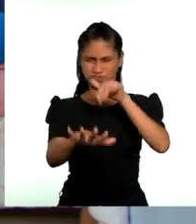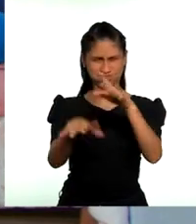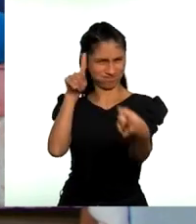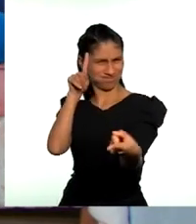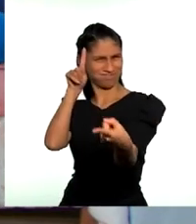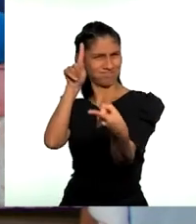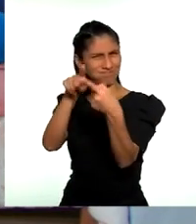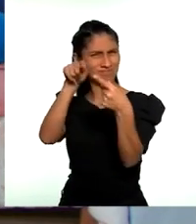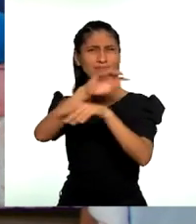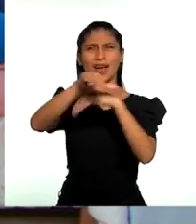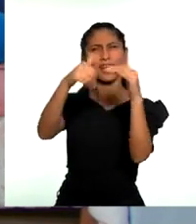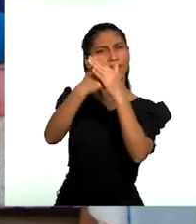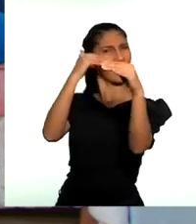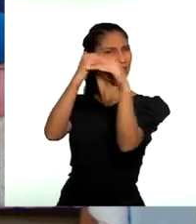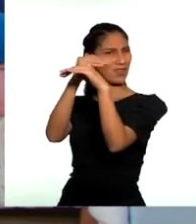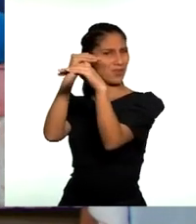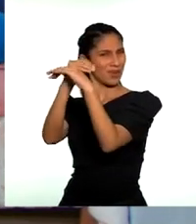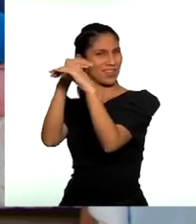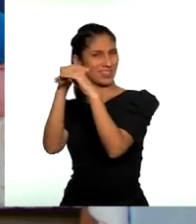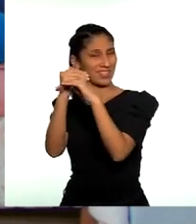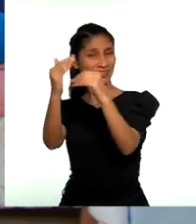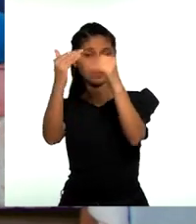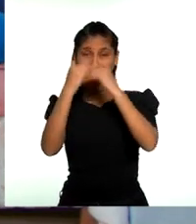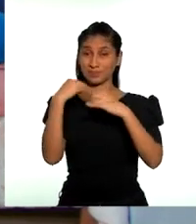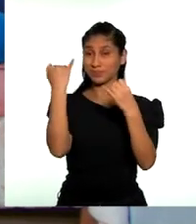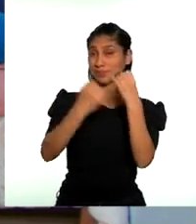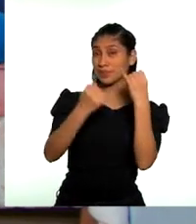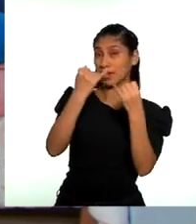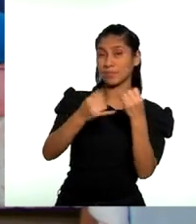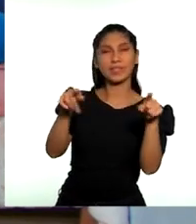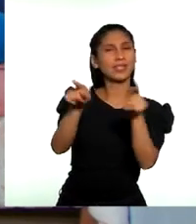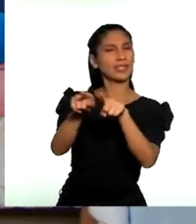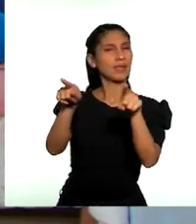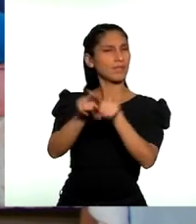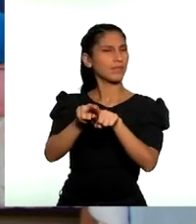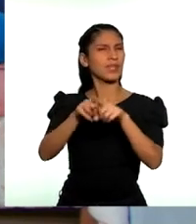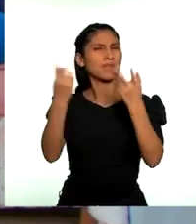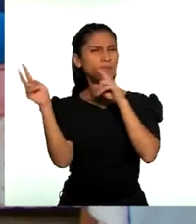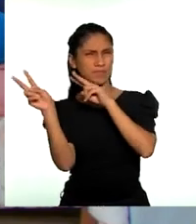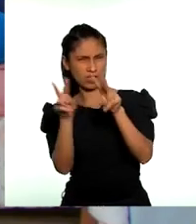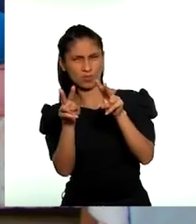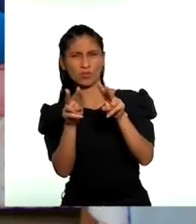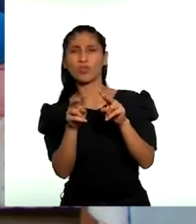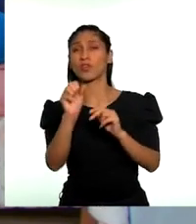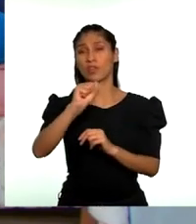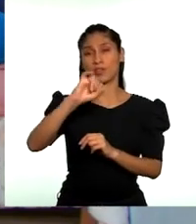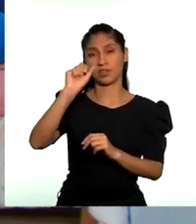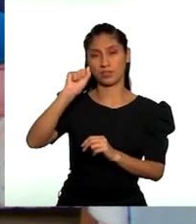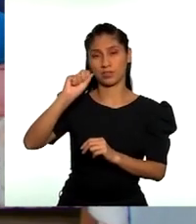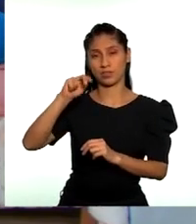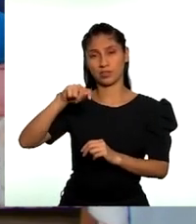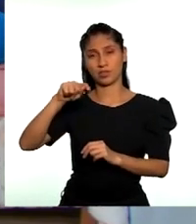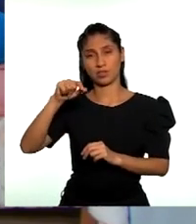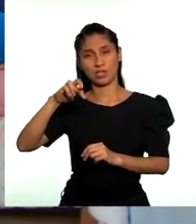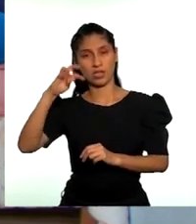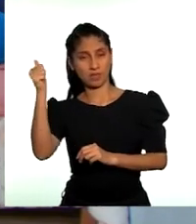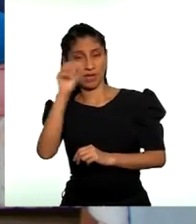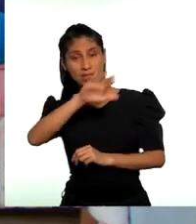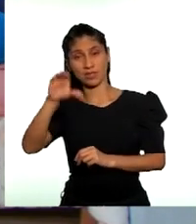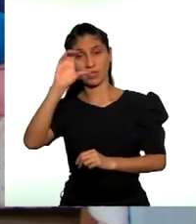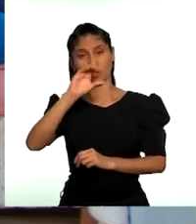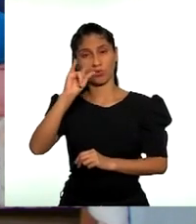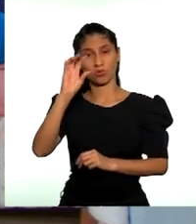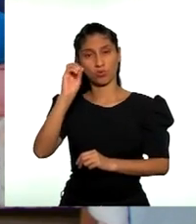igualdad constitucional. Finalmente, también vimos el sistema de cuotas que contribuye a garantizar la participación política